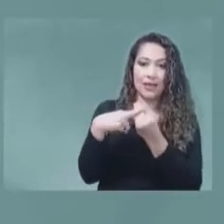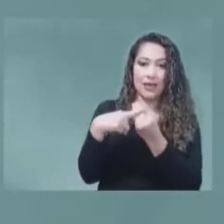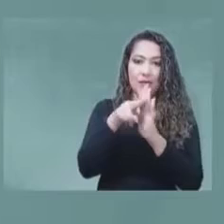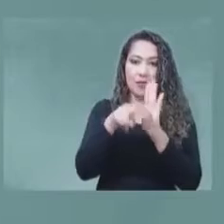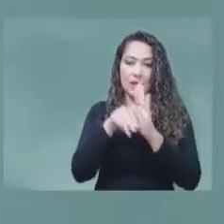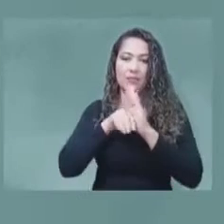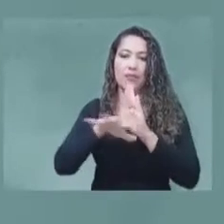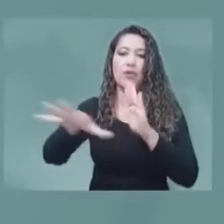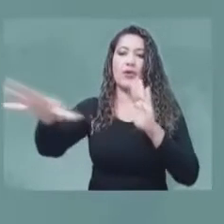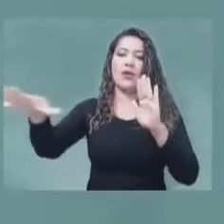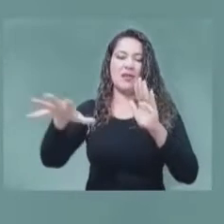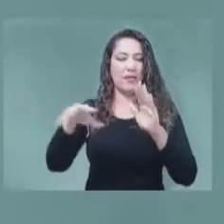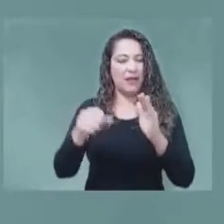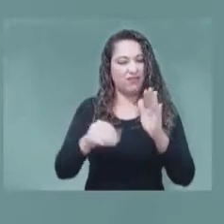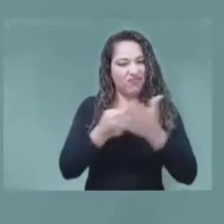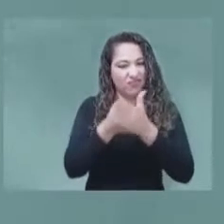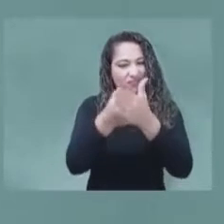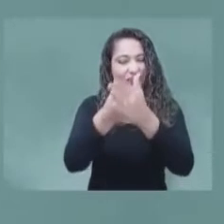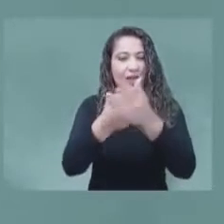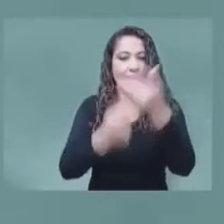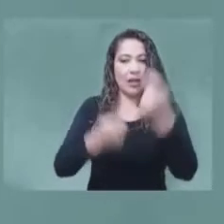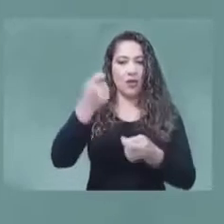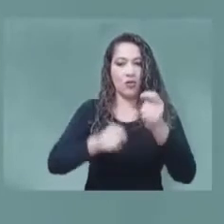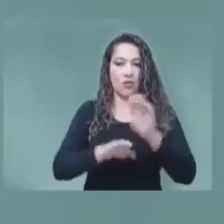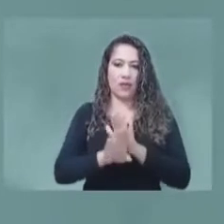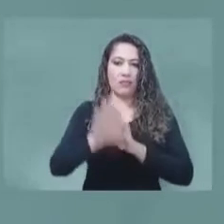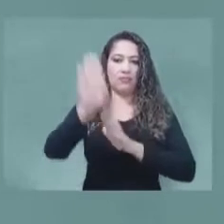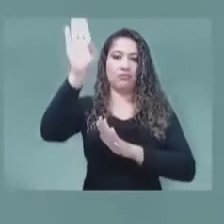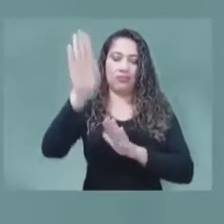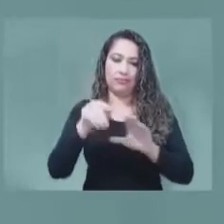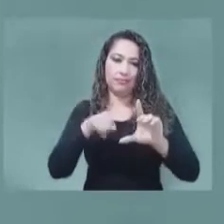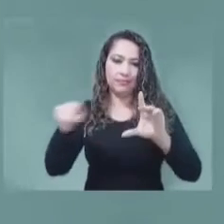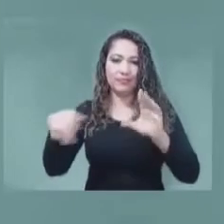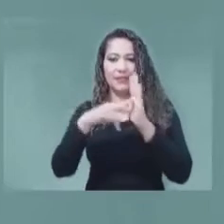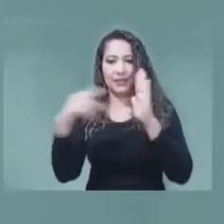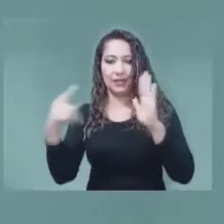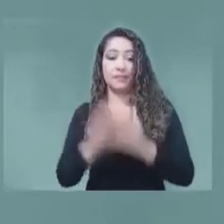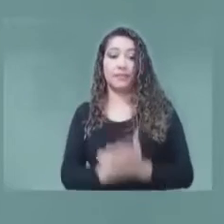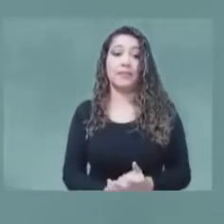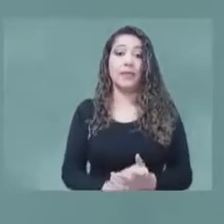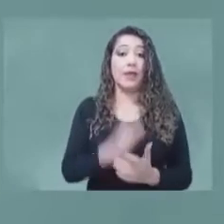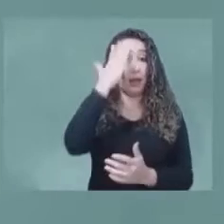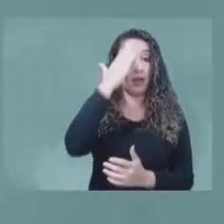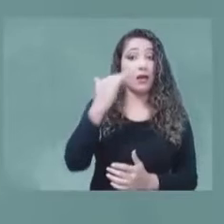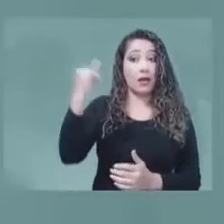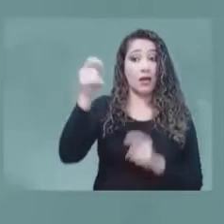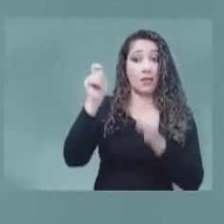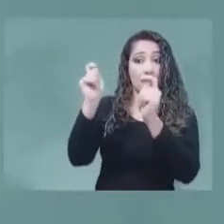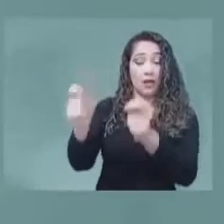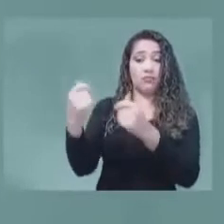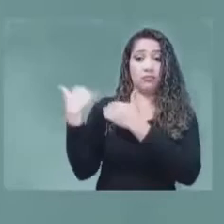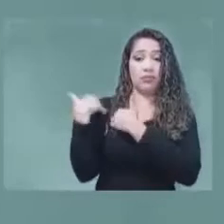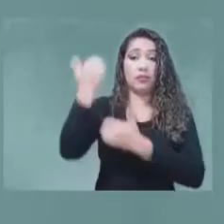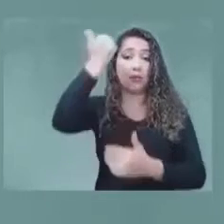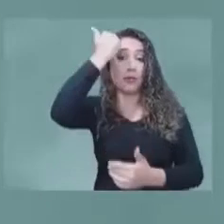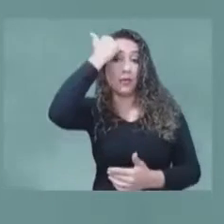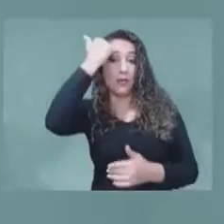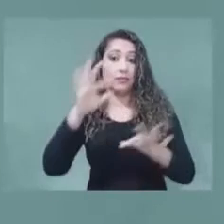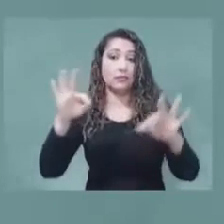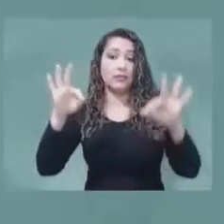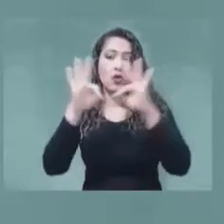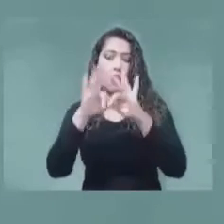economía del país. Dentro de la academia, se ha desempeñado como docente en importantes instituciones universitarias. Ha sido